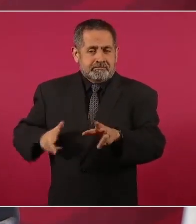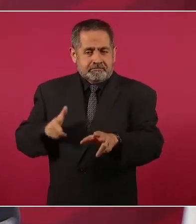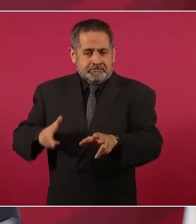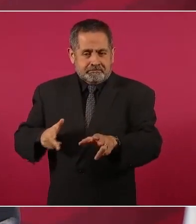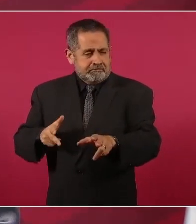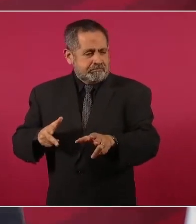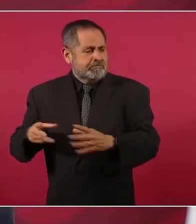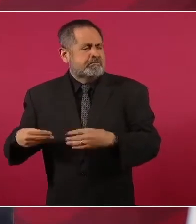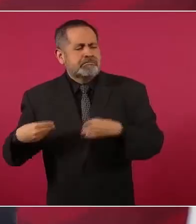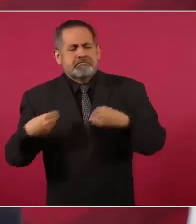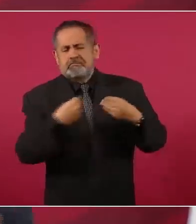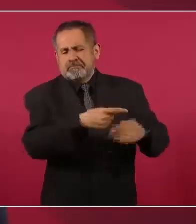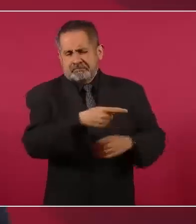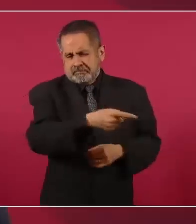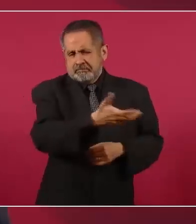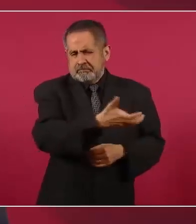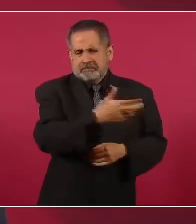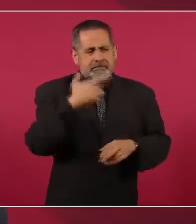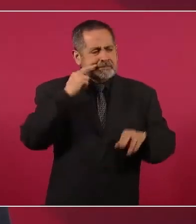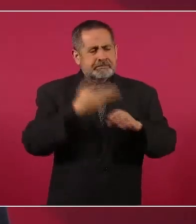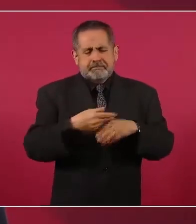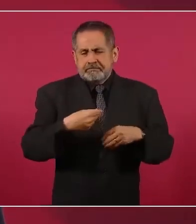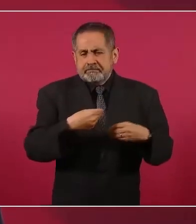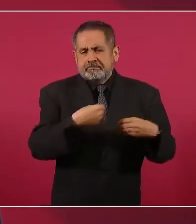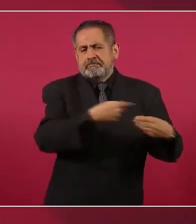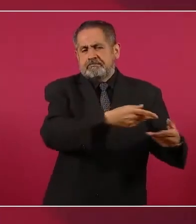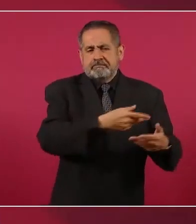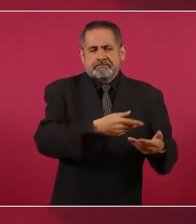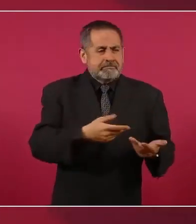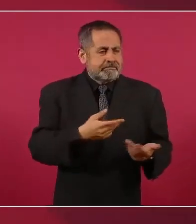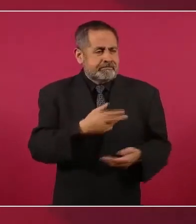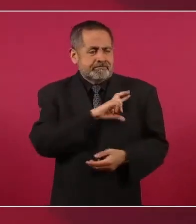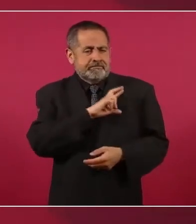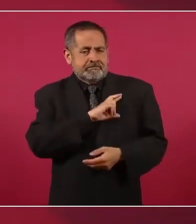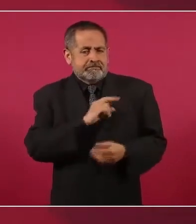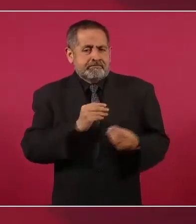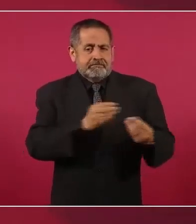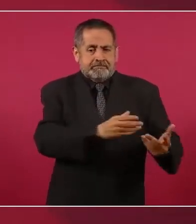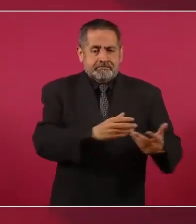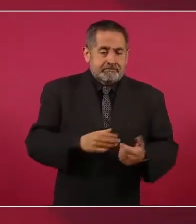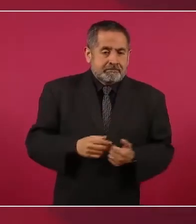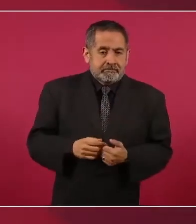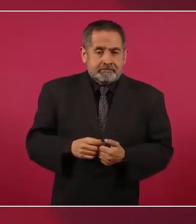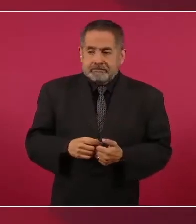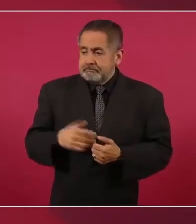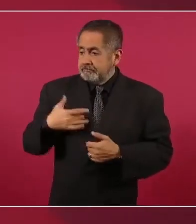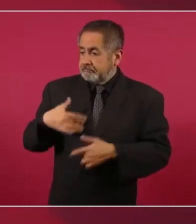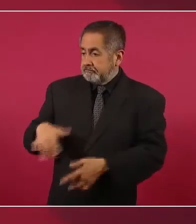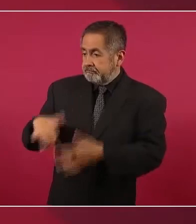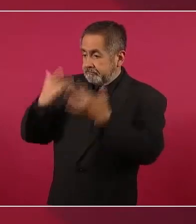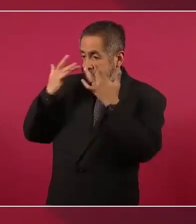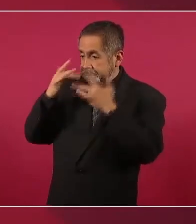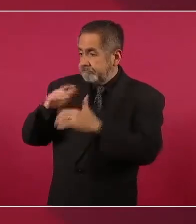y el descaro mayor es que se va a trabajar después de ser